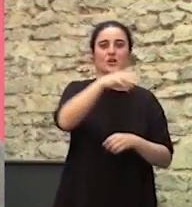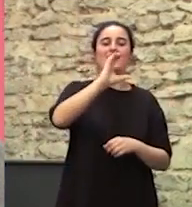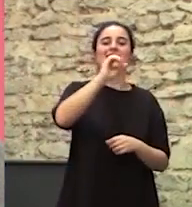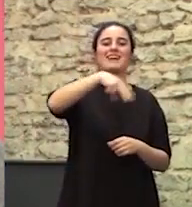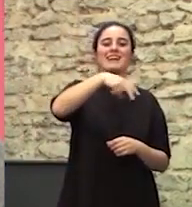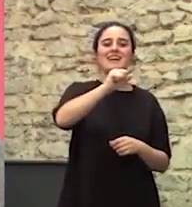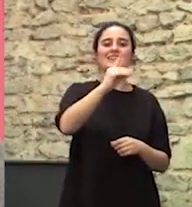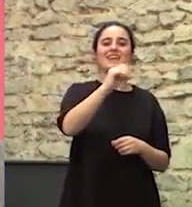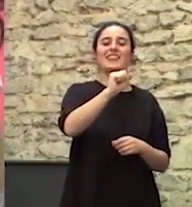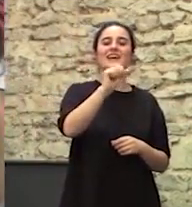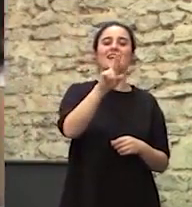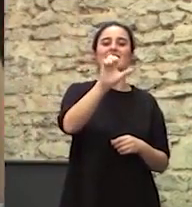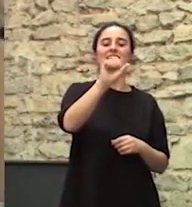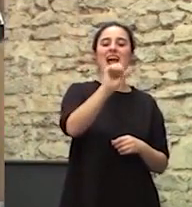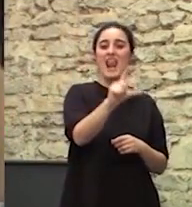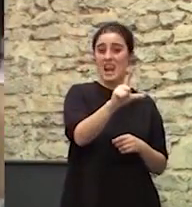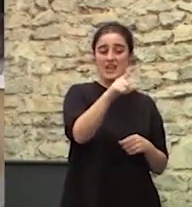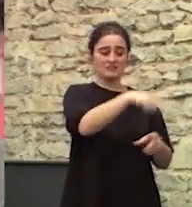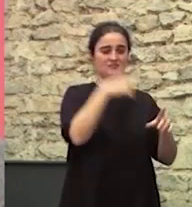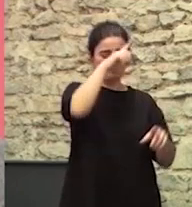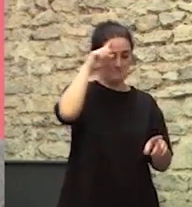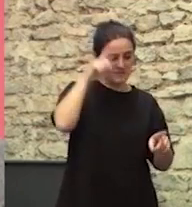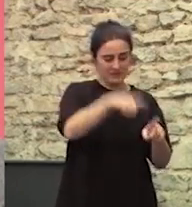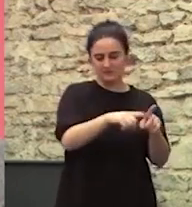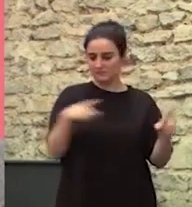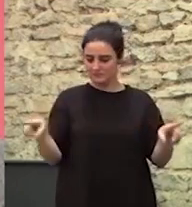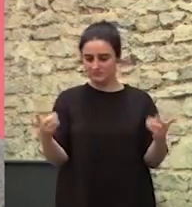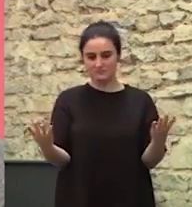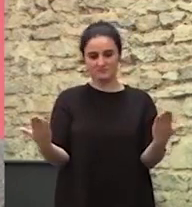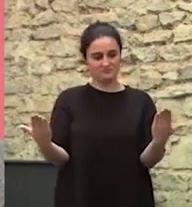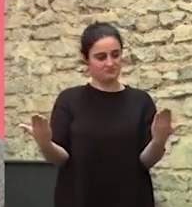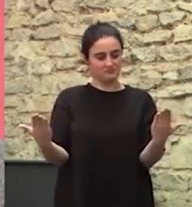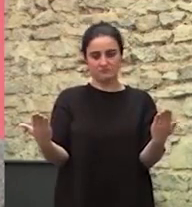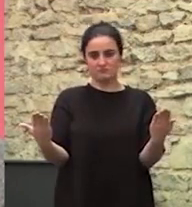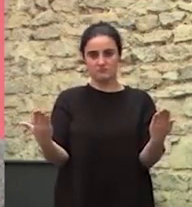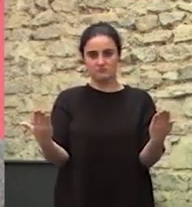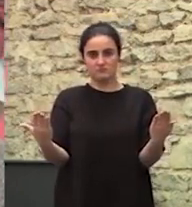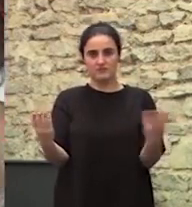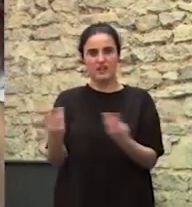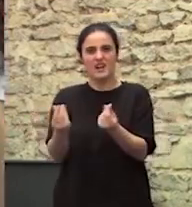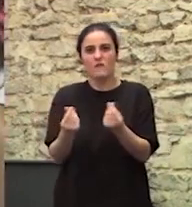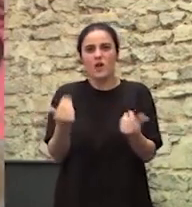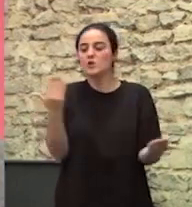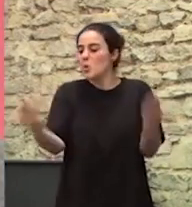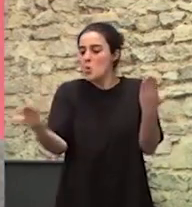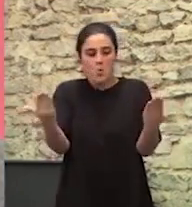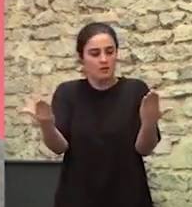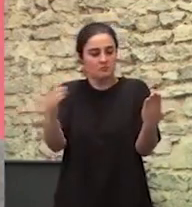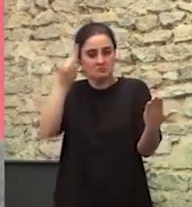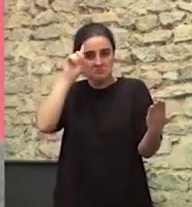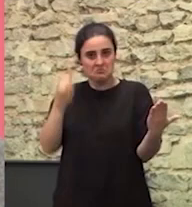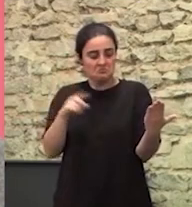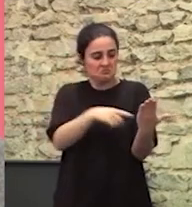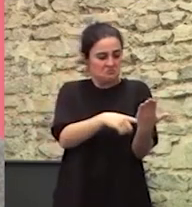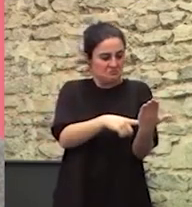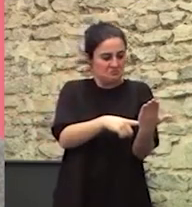a tres kilómetros y medio de la Puerta del Sol No sabríais distinguir cuál es el campo de refugiados No sabríais si es la